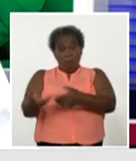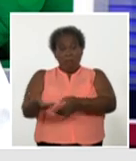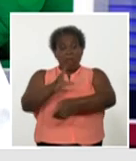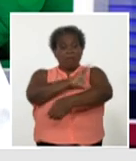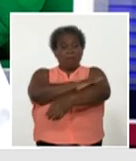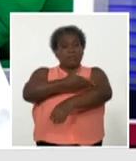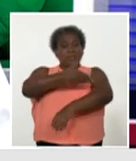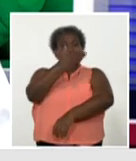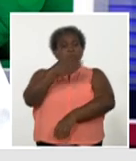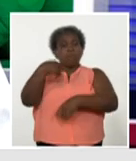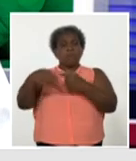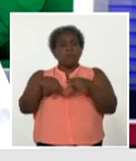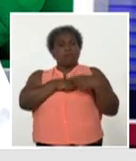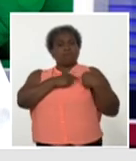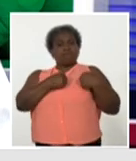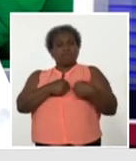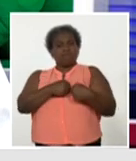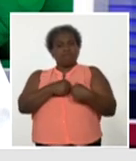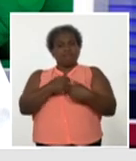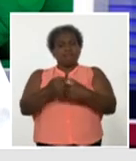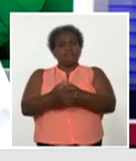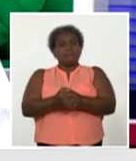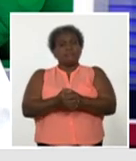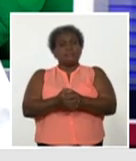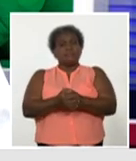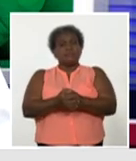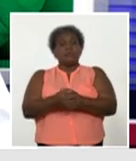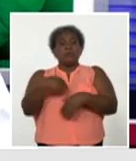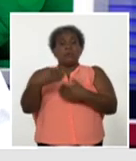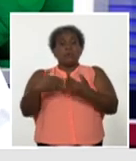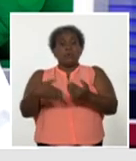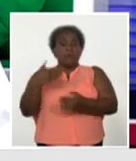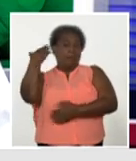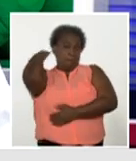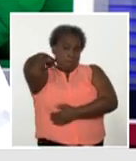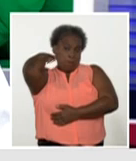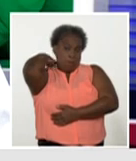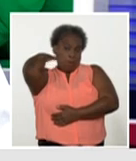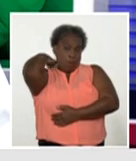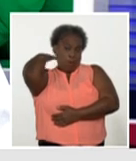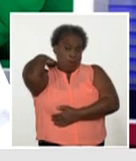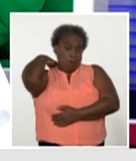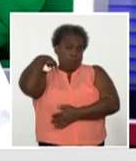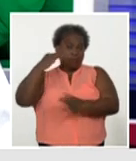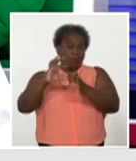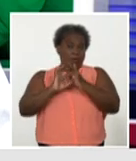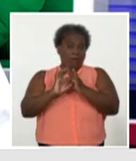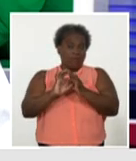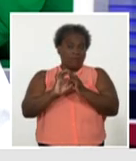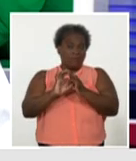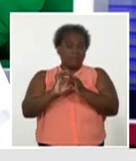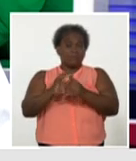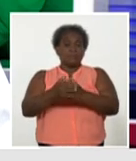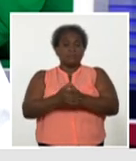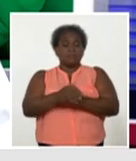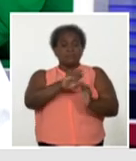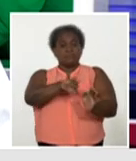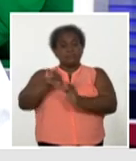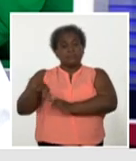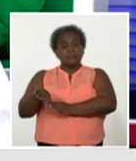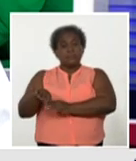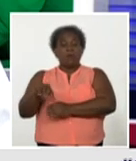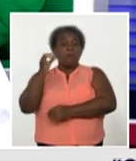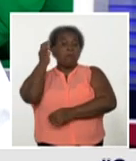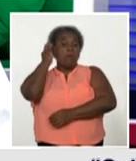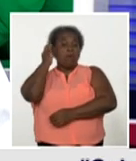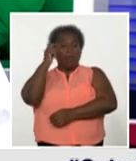cardiopatía isquémica, y una enfermedad pulmonar obstructiva crónica. Una paciente de 64 años